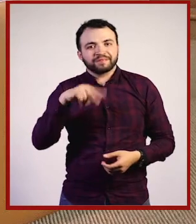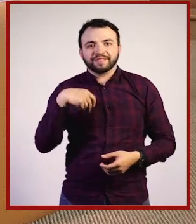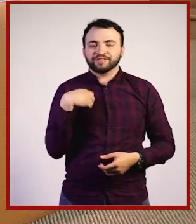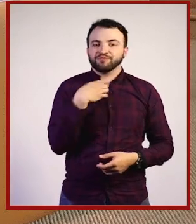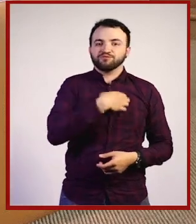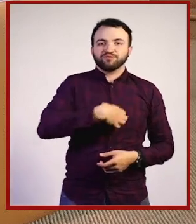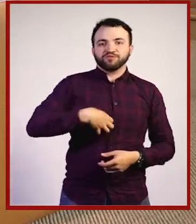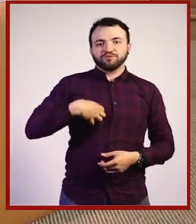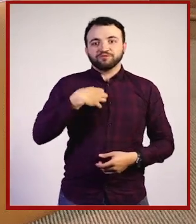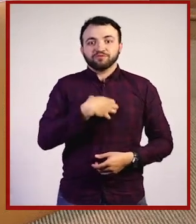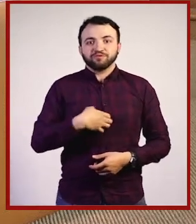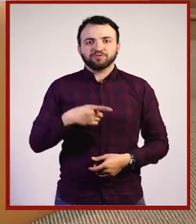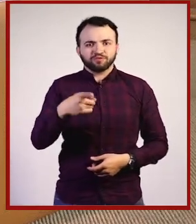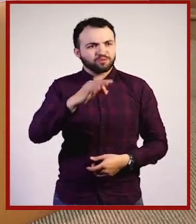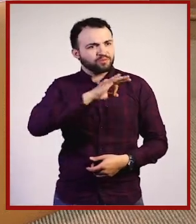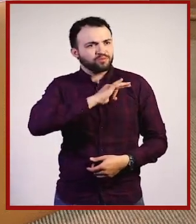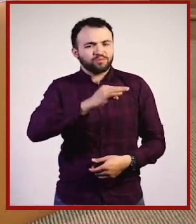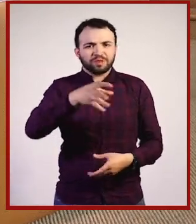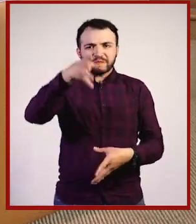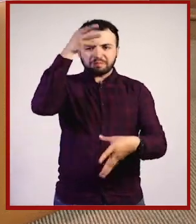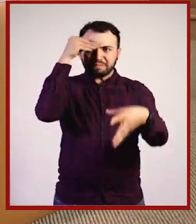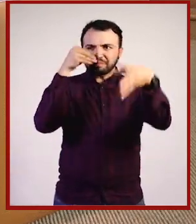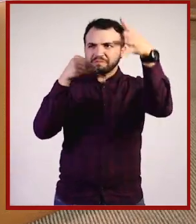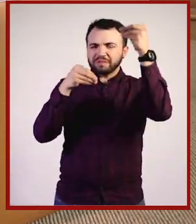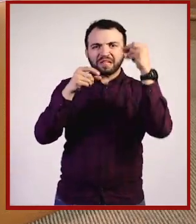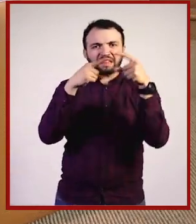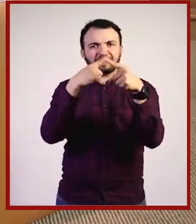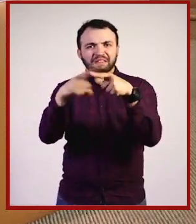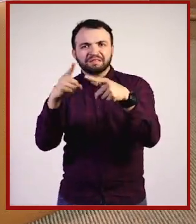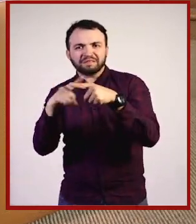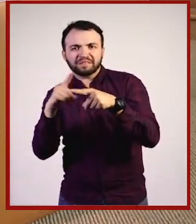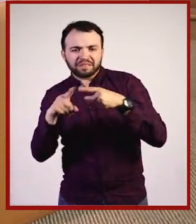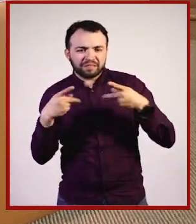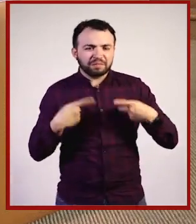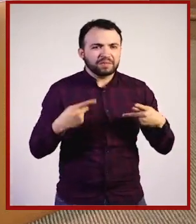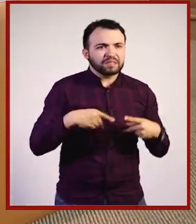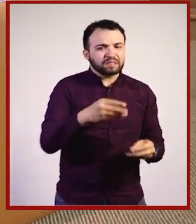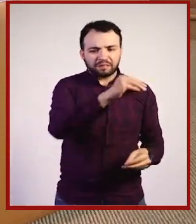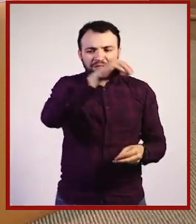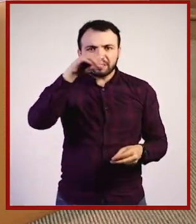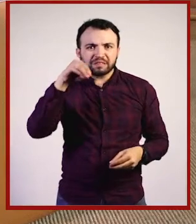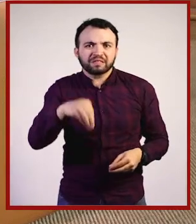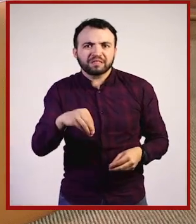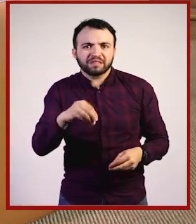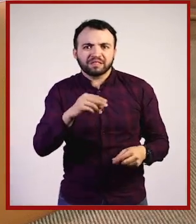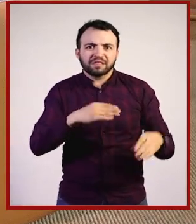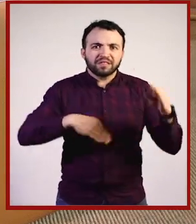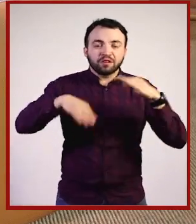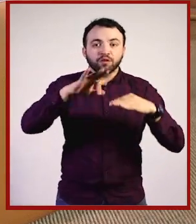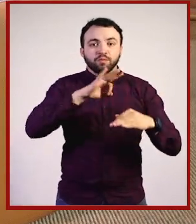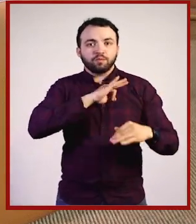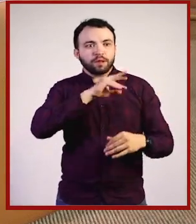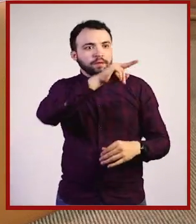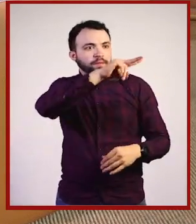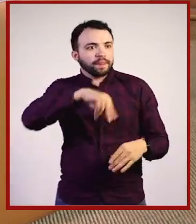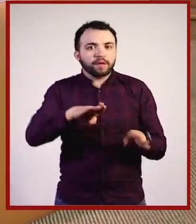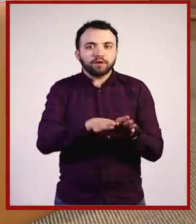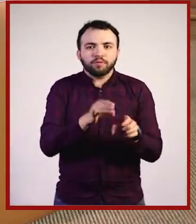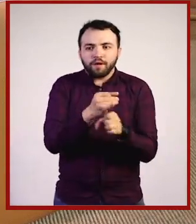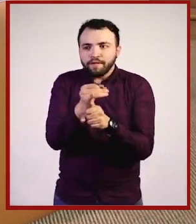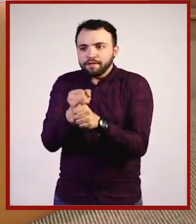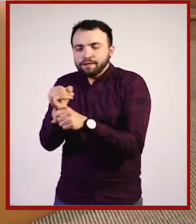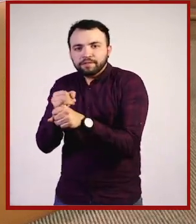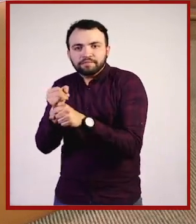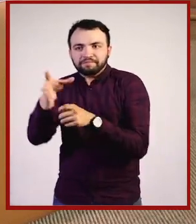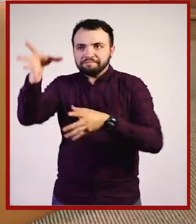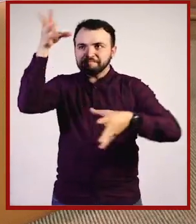decir, puedes saber de tantos personajes que han pasado por aquí, puedes venir, informarte, y enriquecerte